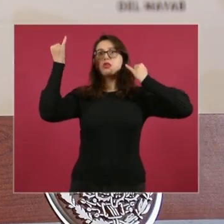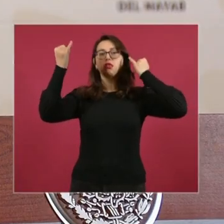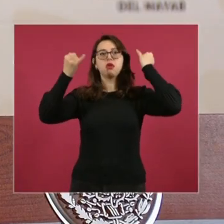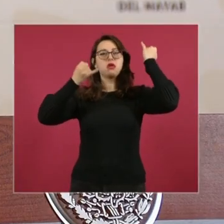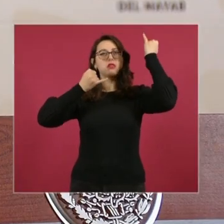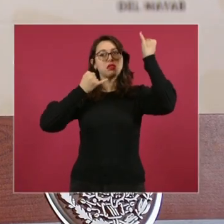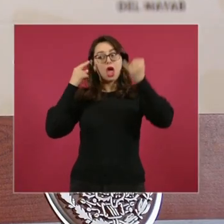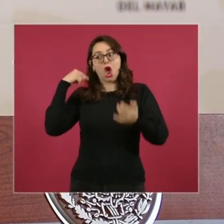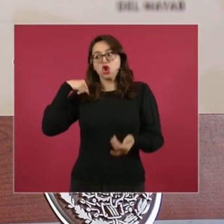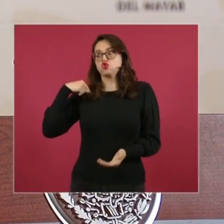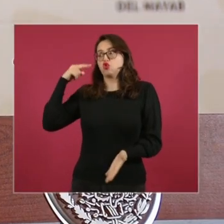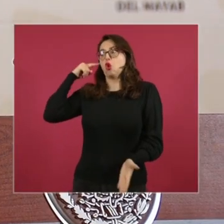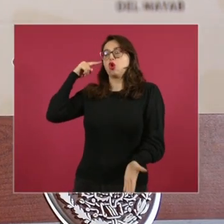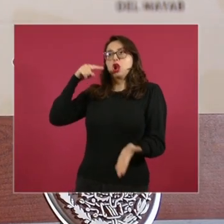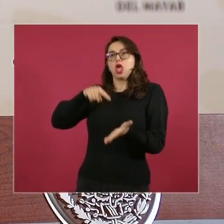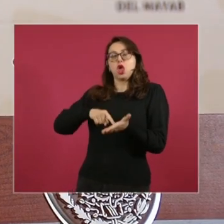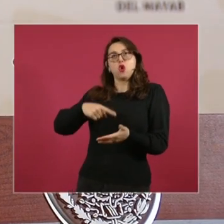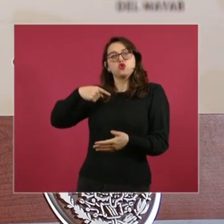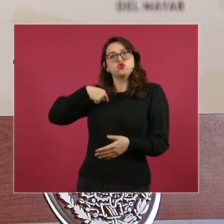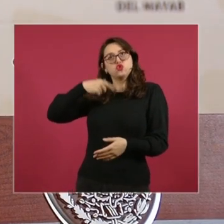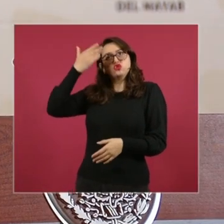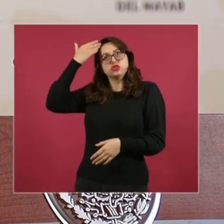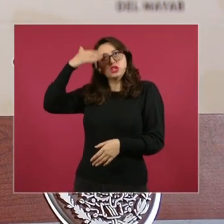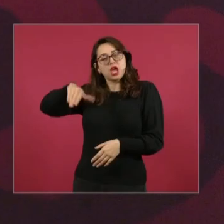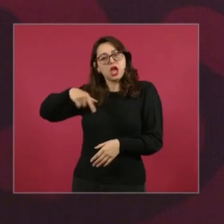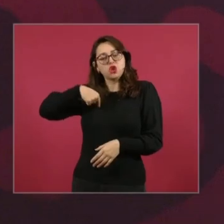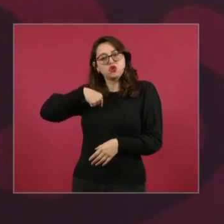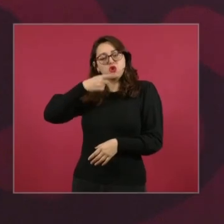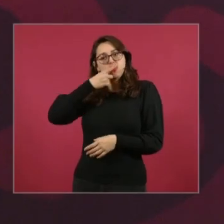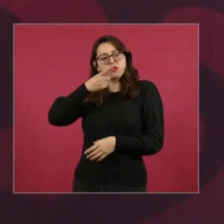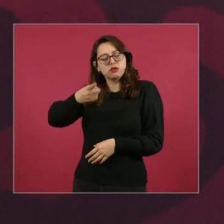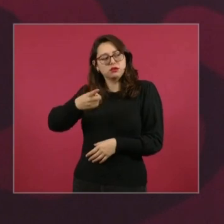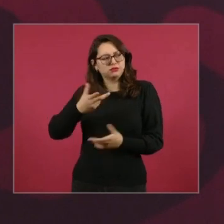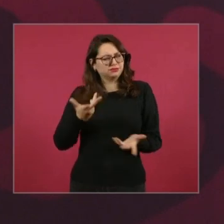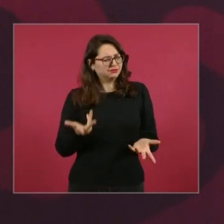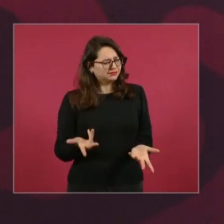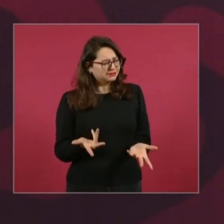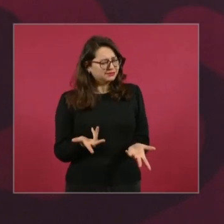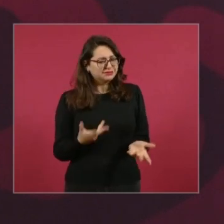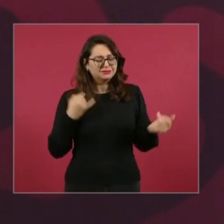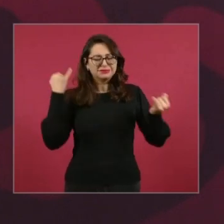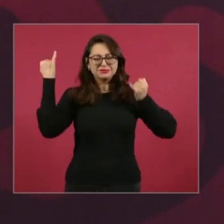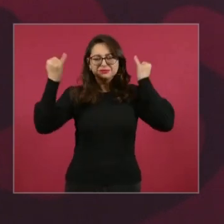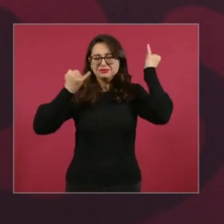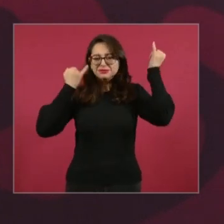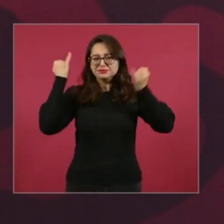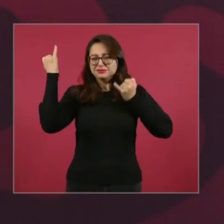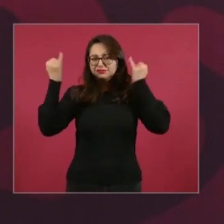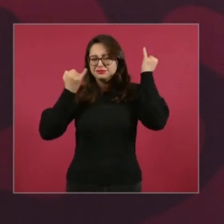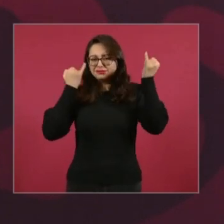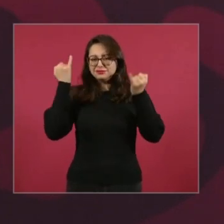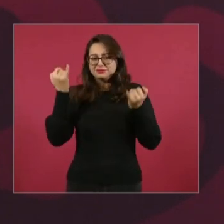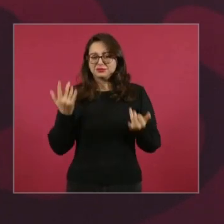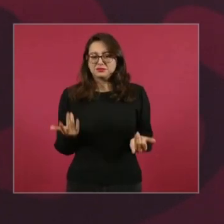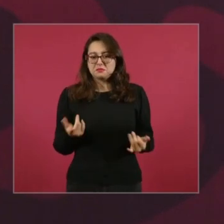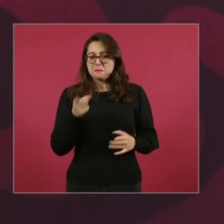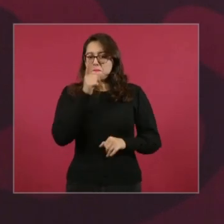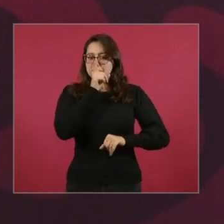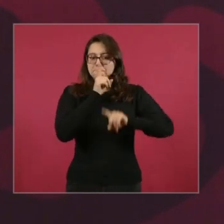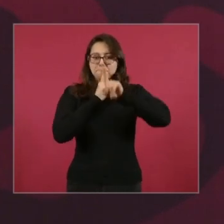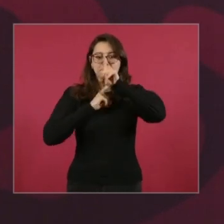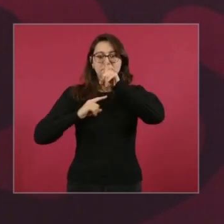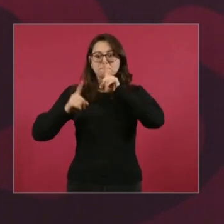y la calumnia.